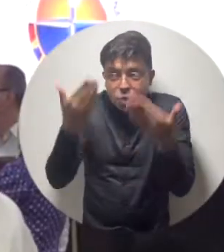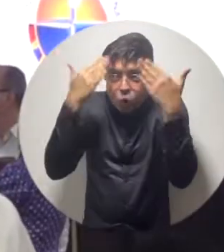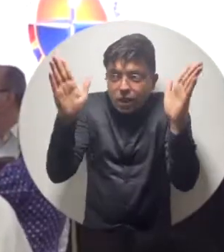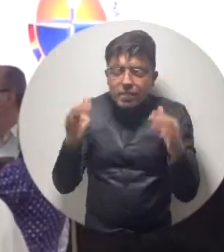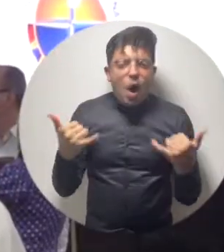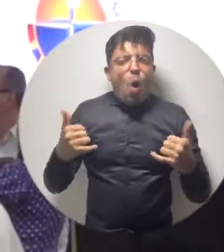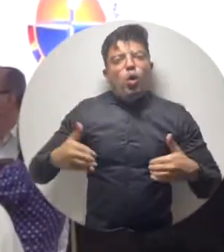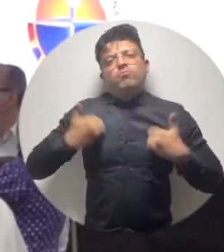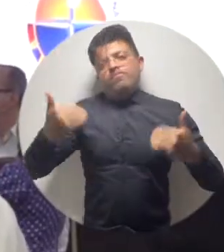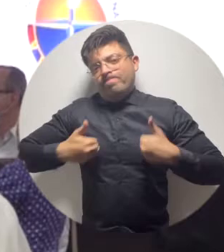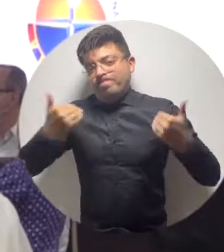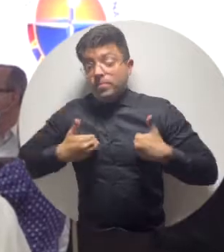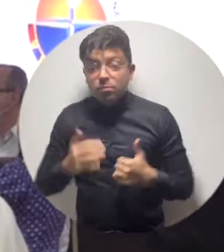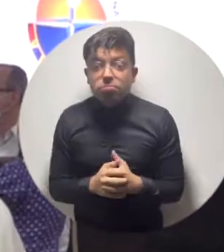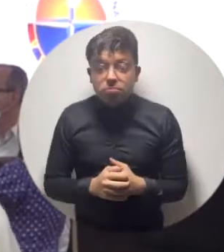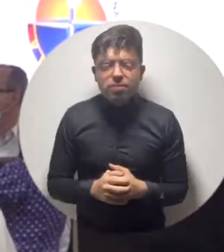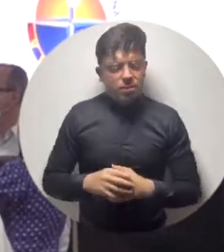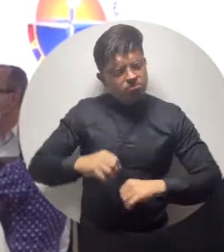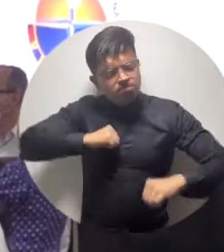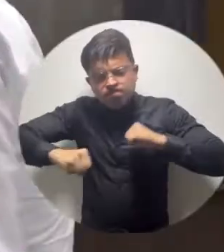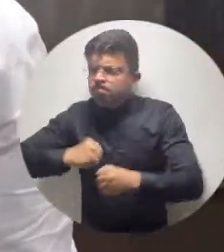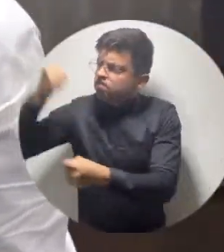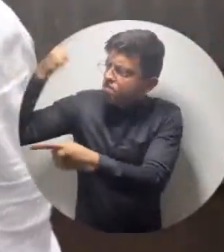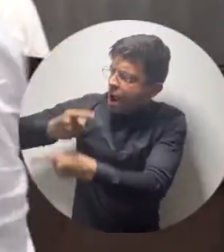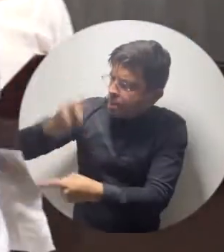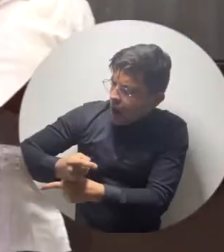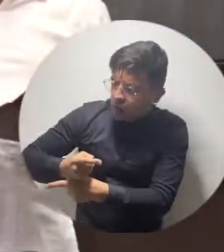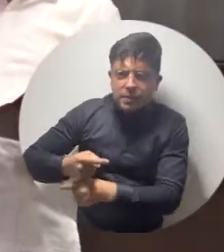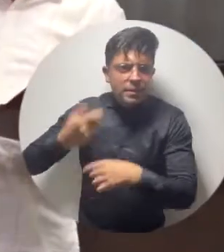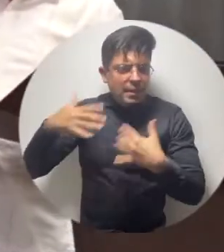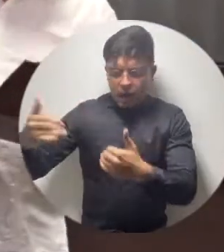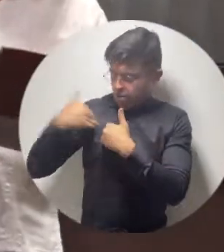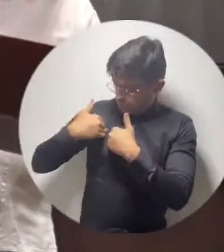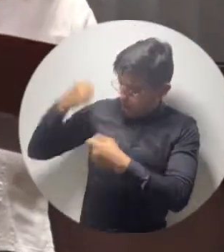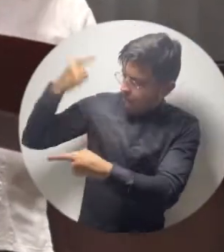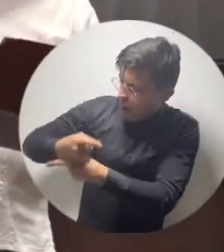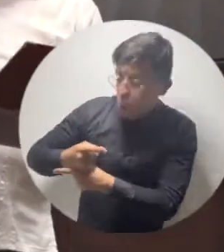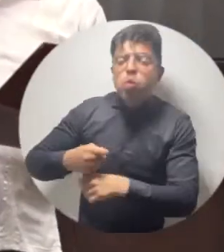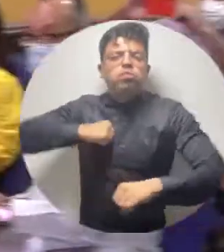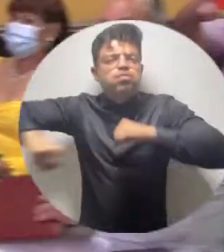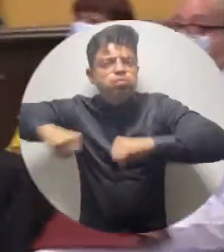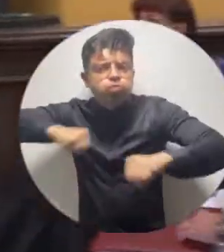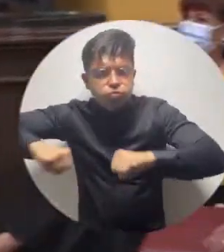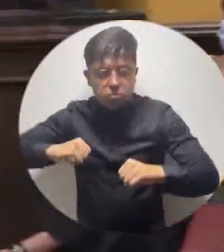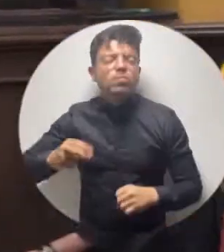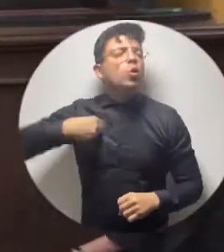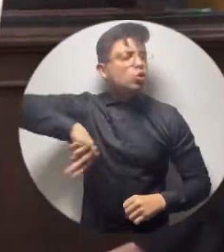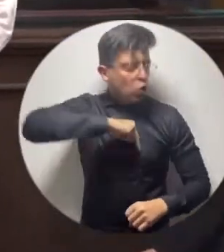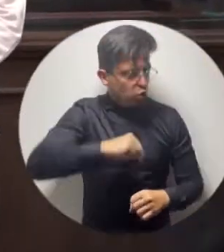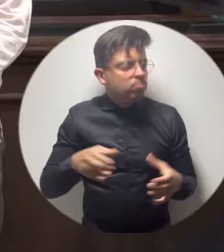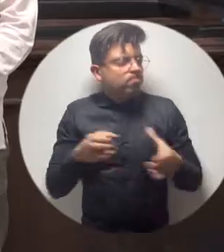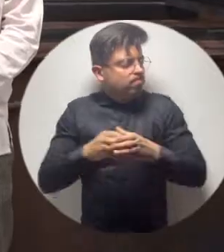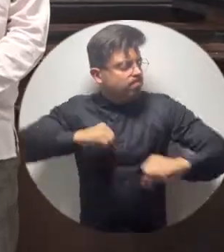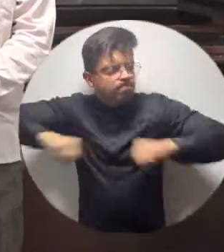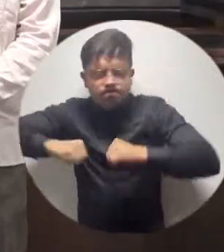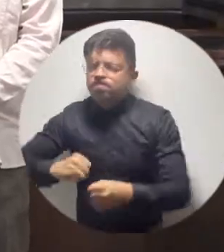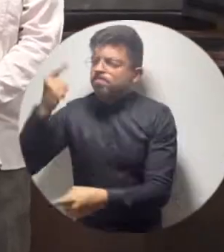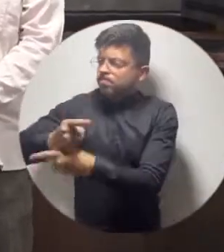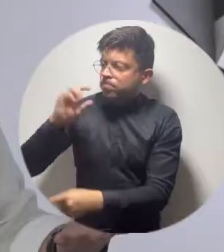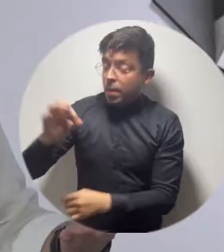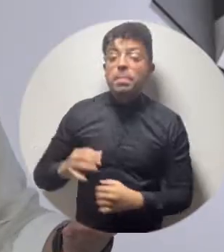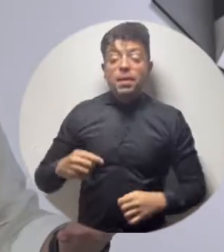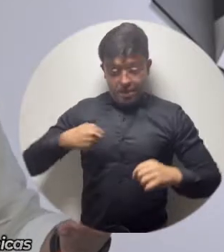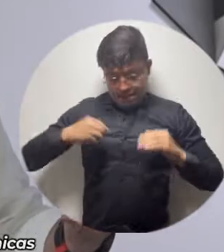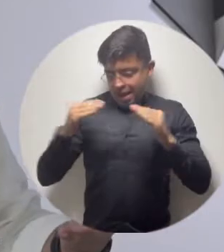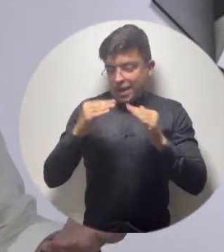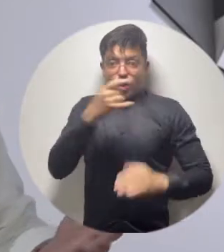Hay una satisfacción del deber cumplido, algo que se hizo una labor y pienso que la hicimos muy bien. Esta es nuestra